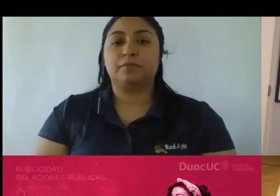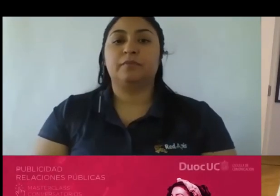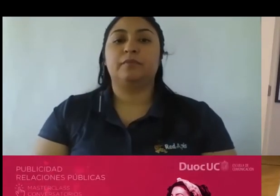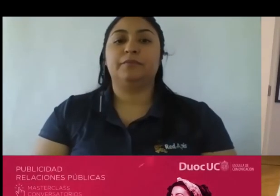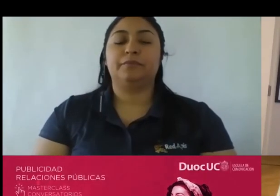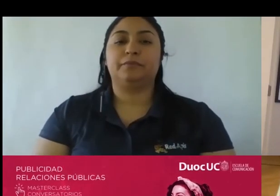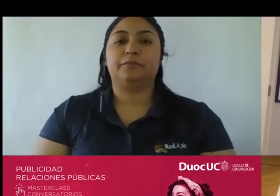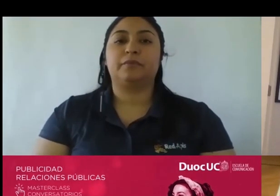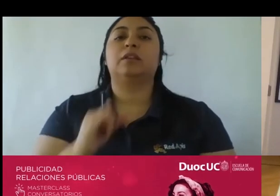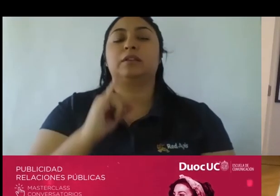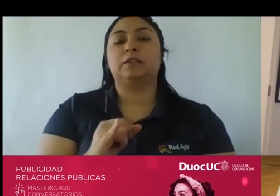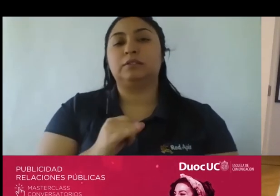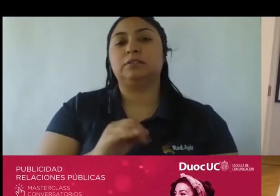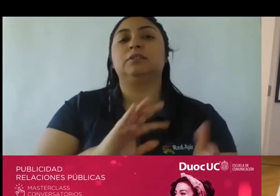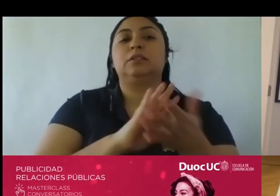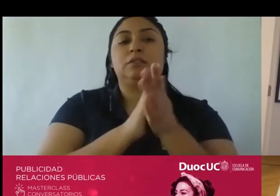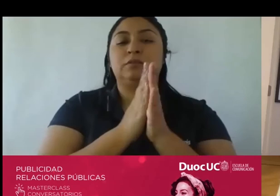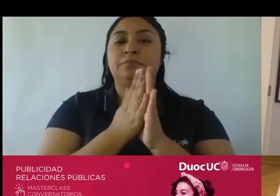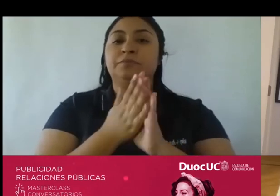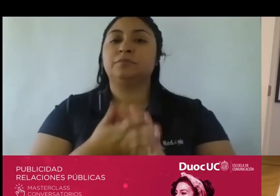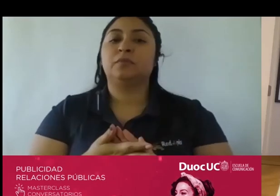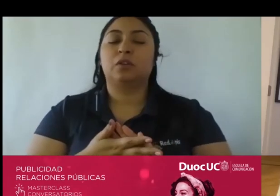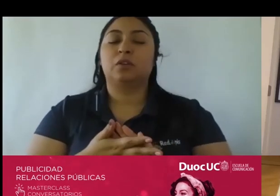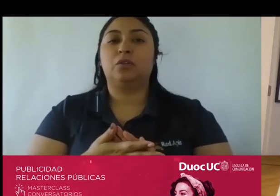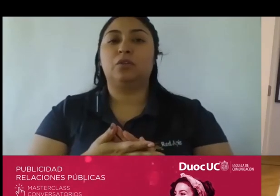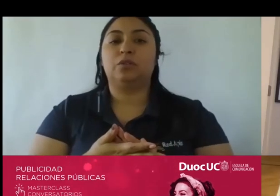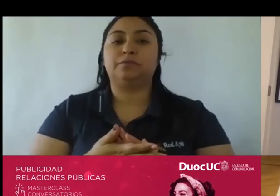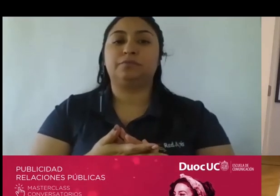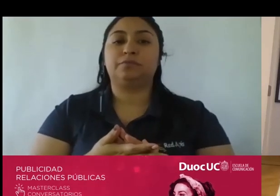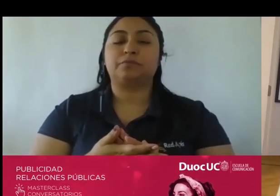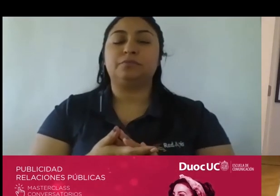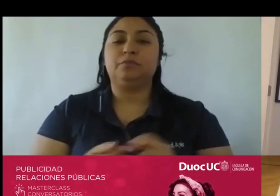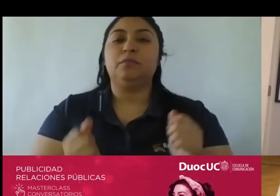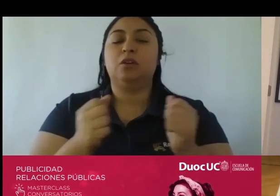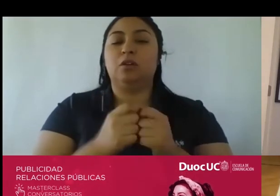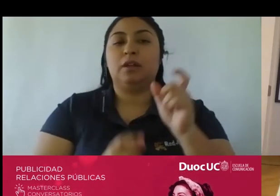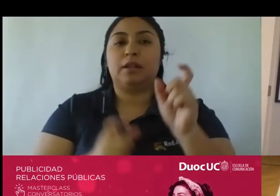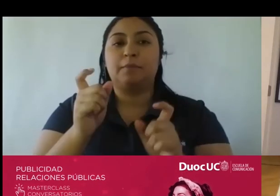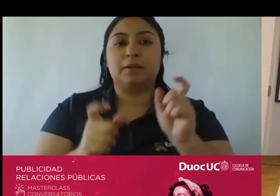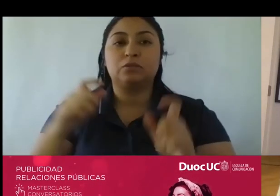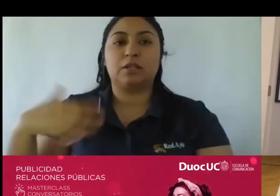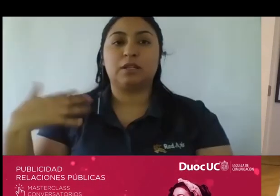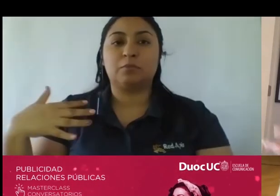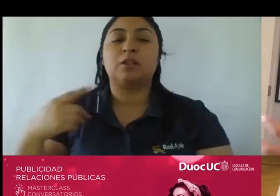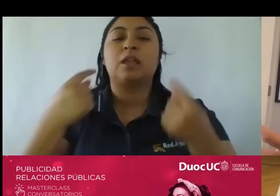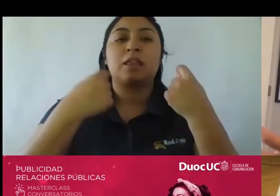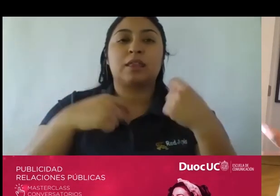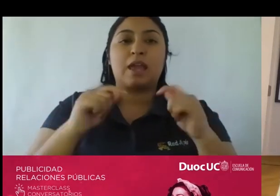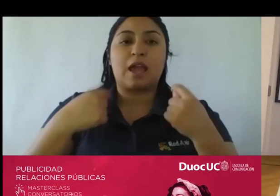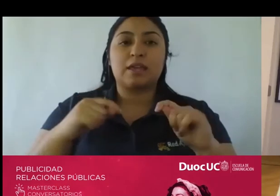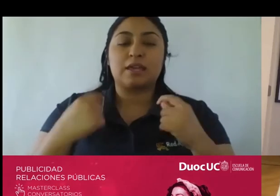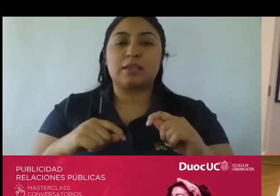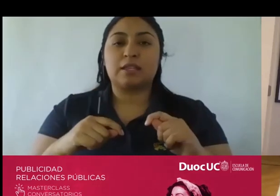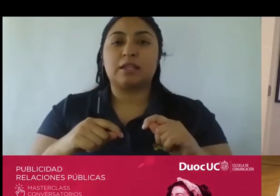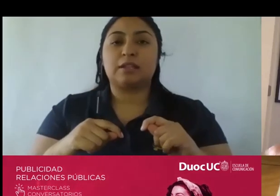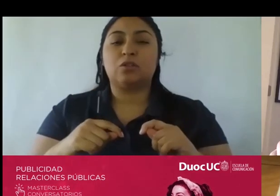points con los clientes con tu audiencia son súper relevantes todos hay que tratarlos digamos con igual relevancia